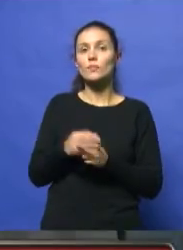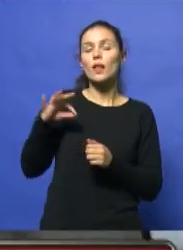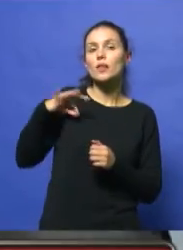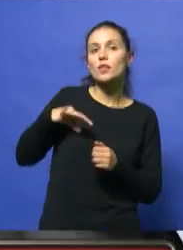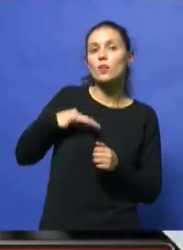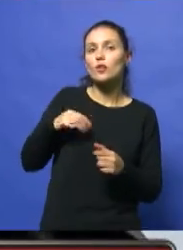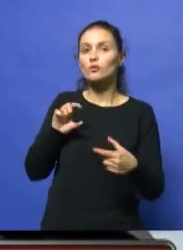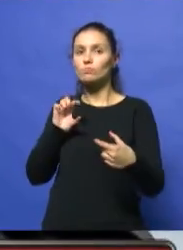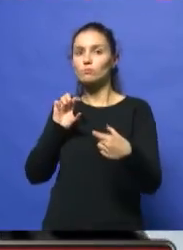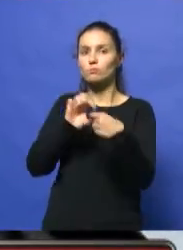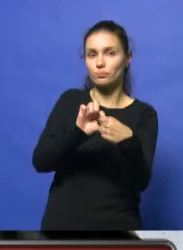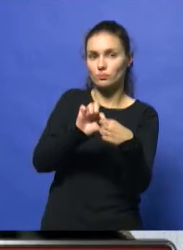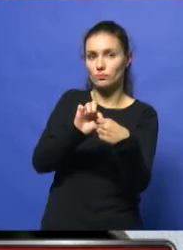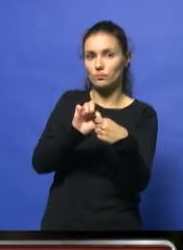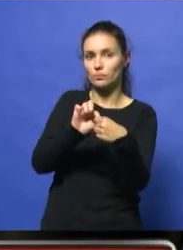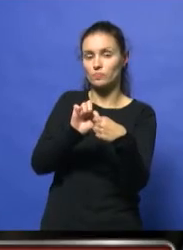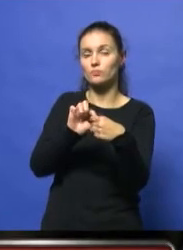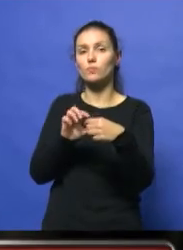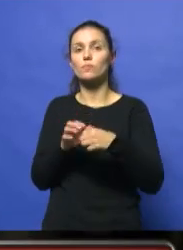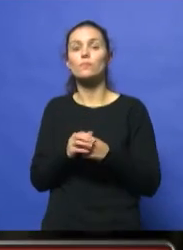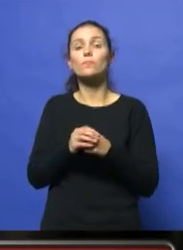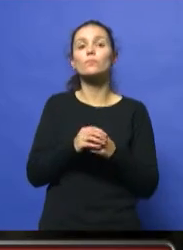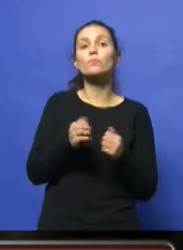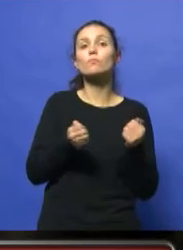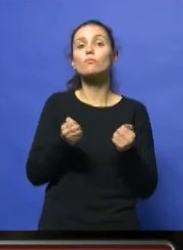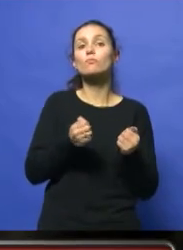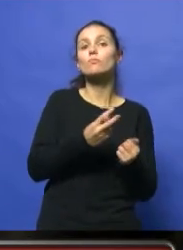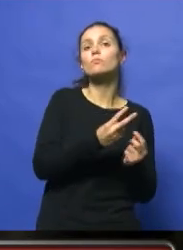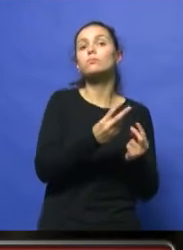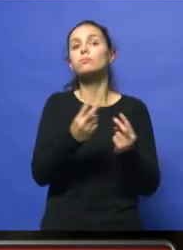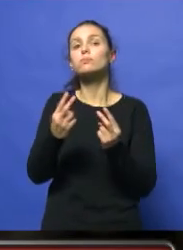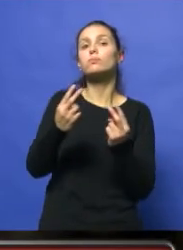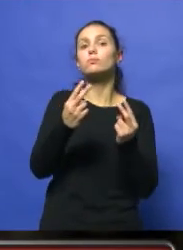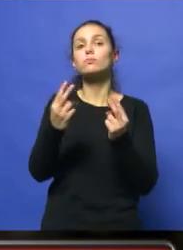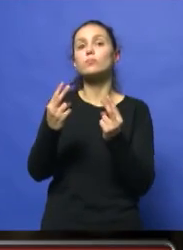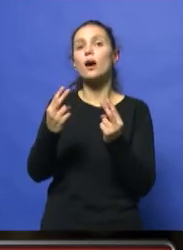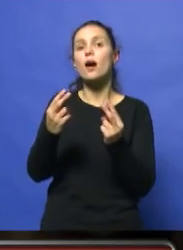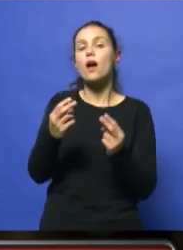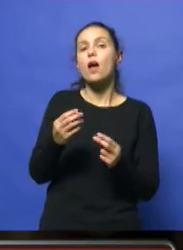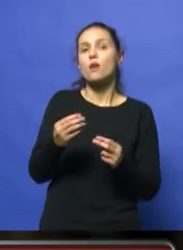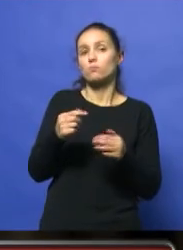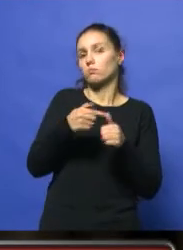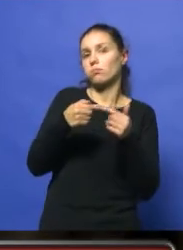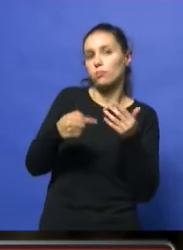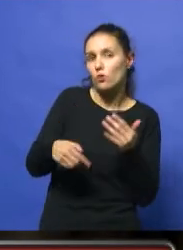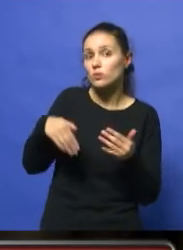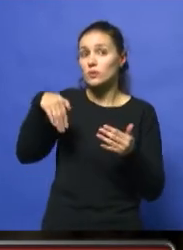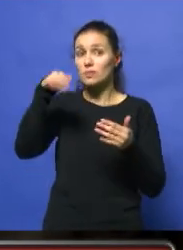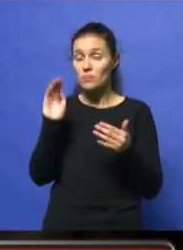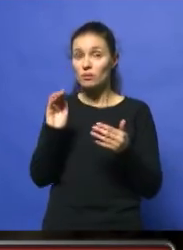que es la comisión, el viajante al aumentar el producto, indudablemente que también aumenta su